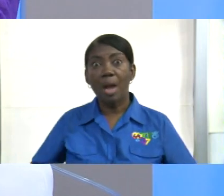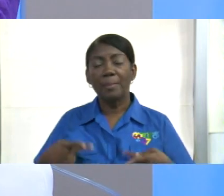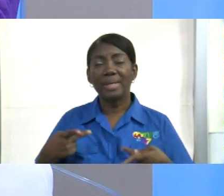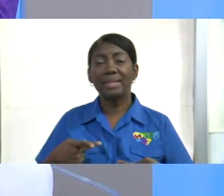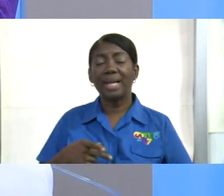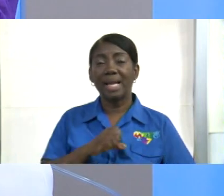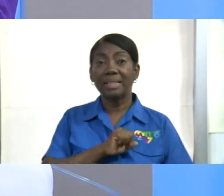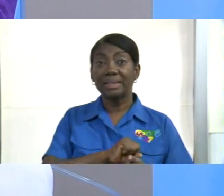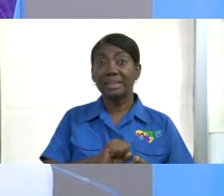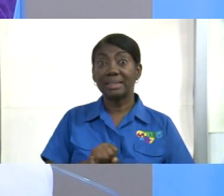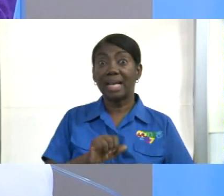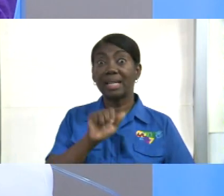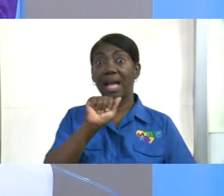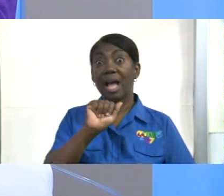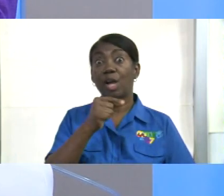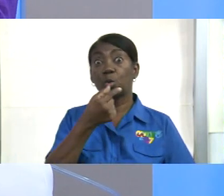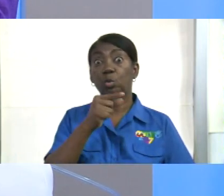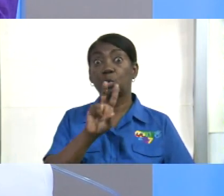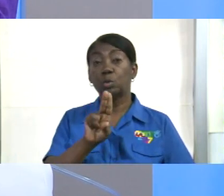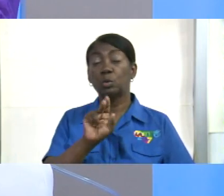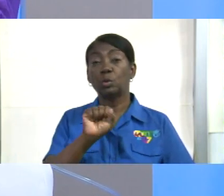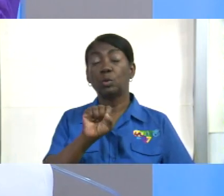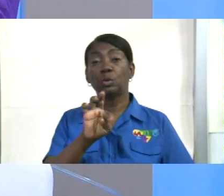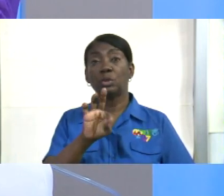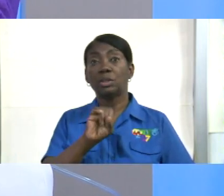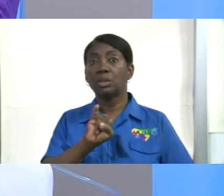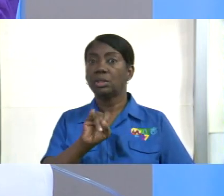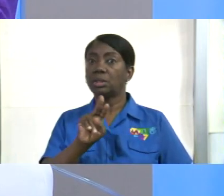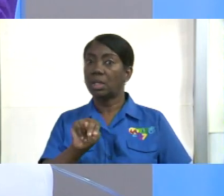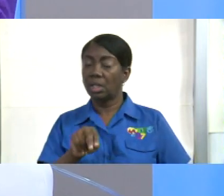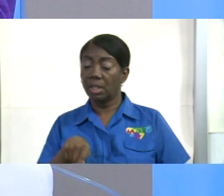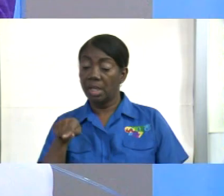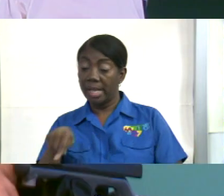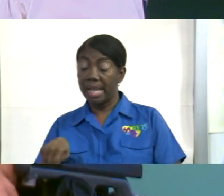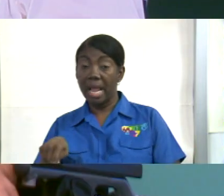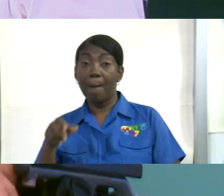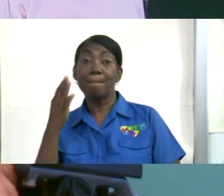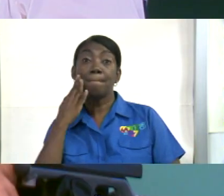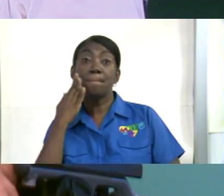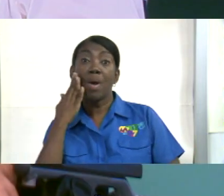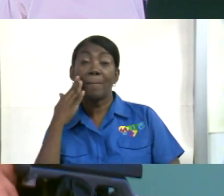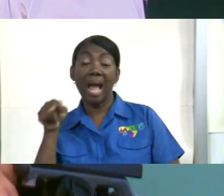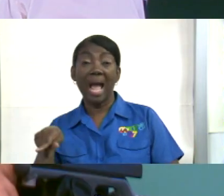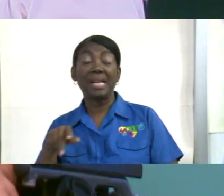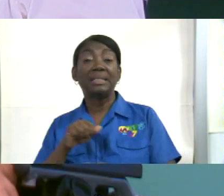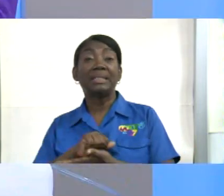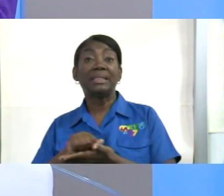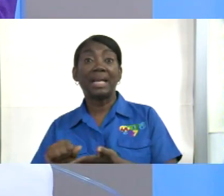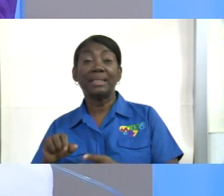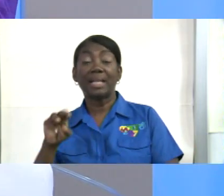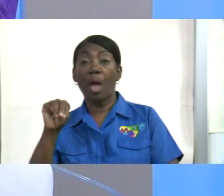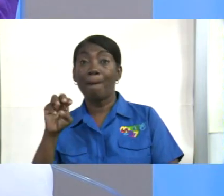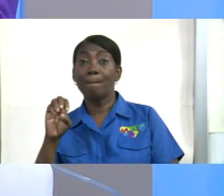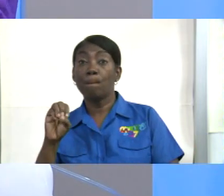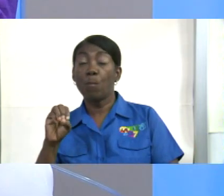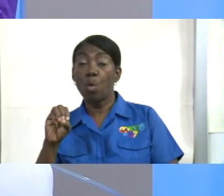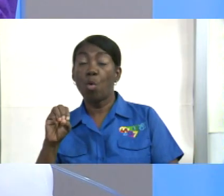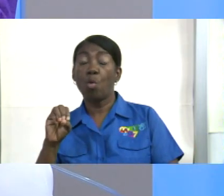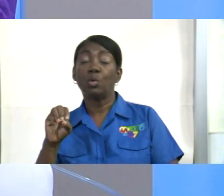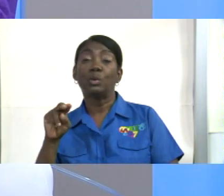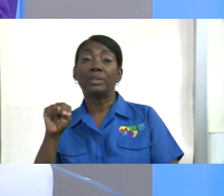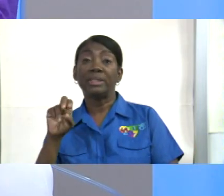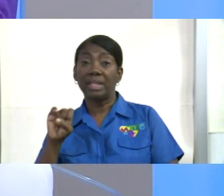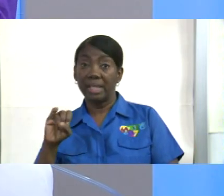hablan de las confesiones y de su mamá Santa Mónica, que lloraba tanto, tanto para que se